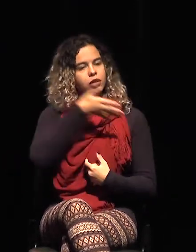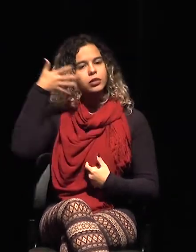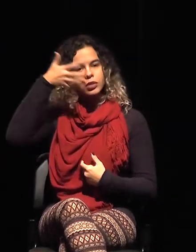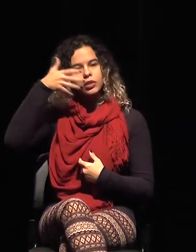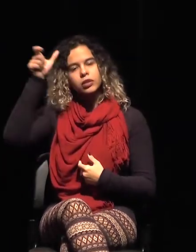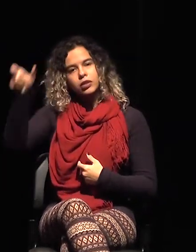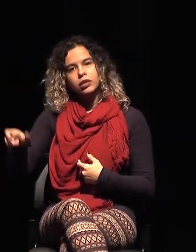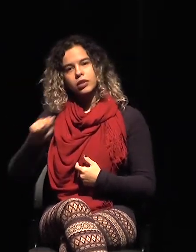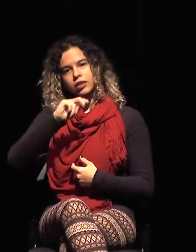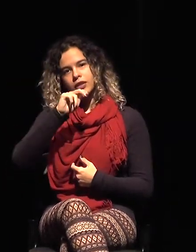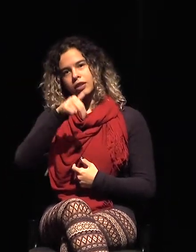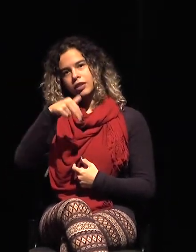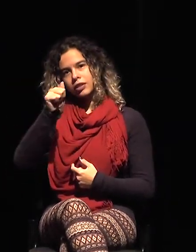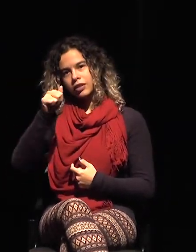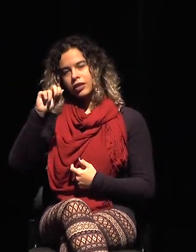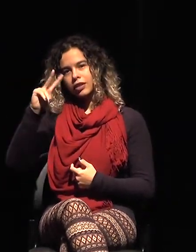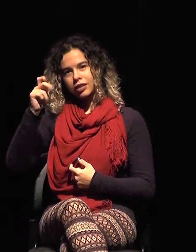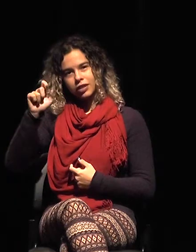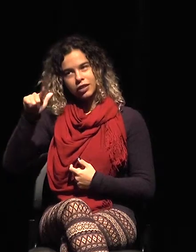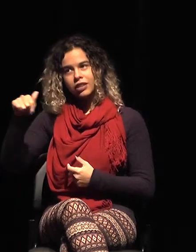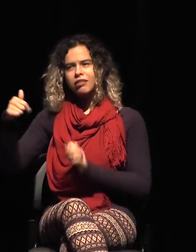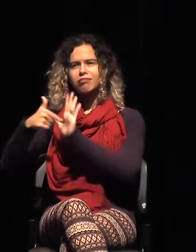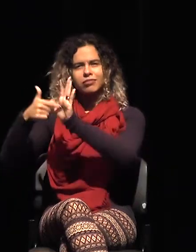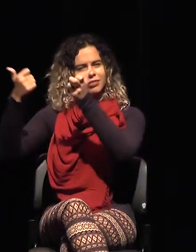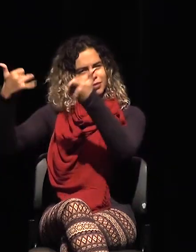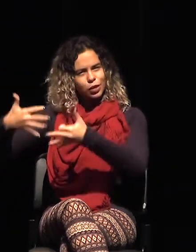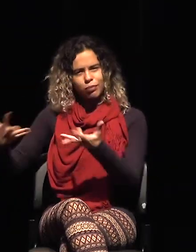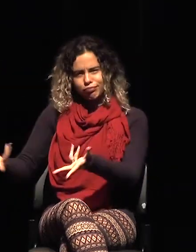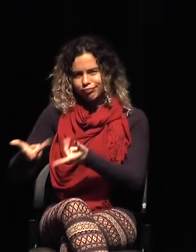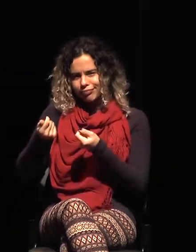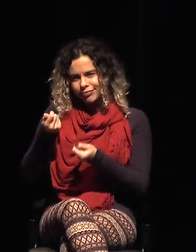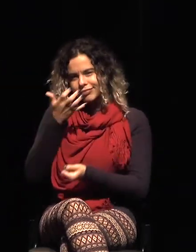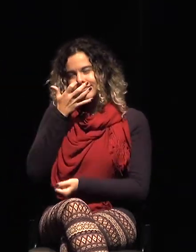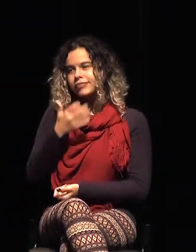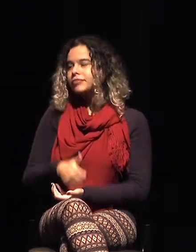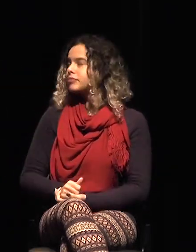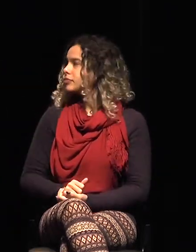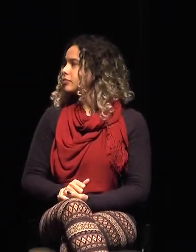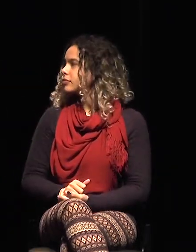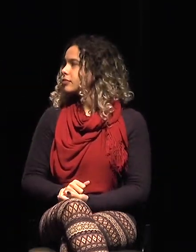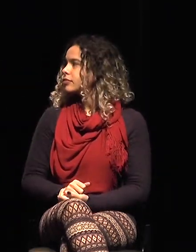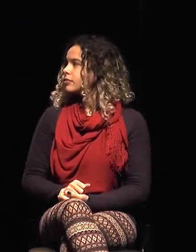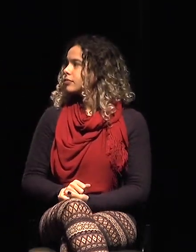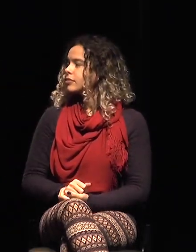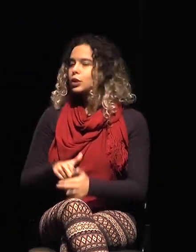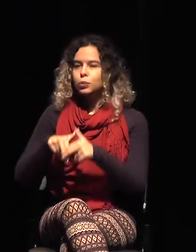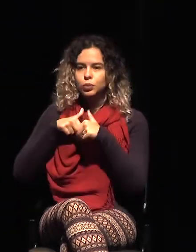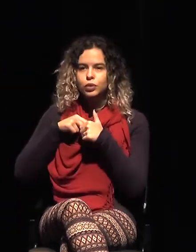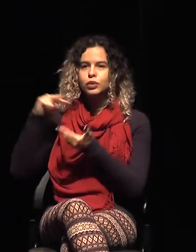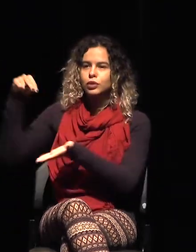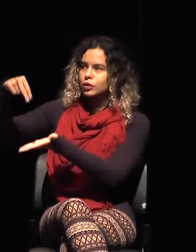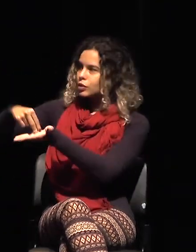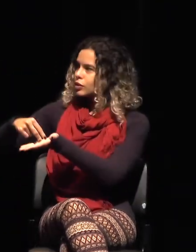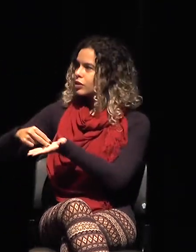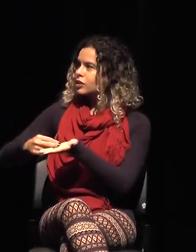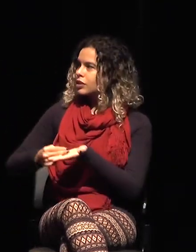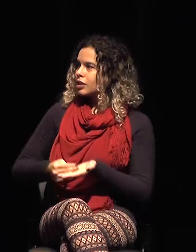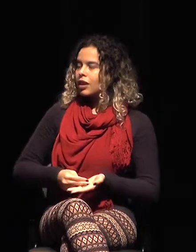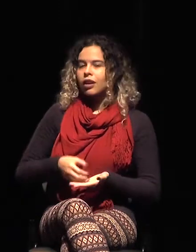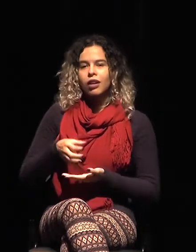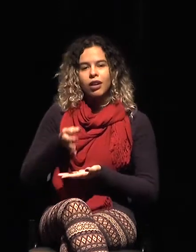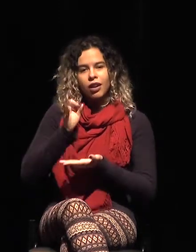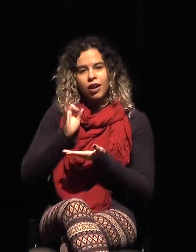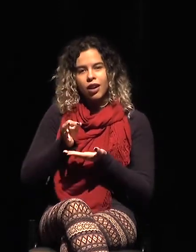exposición maravillosa, la verdad. Y por esa razón vino ahí con un cafetito. También me pasó el